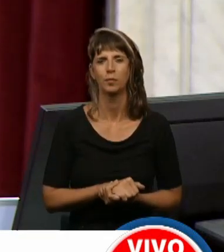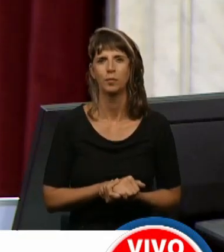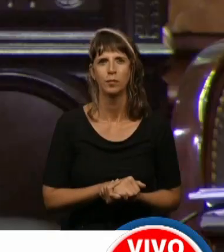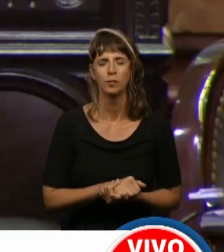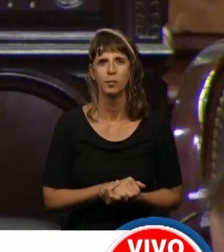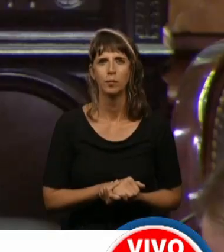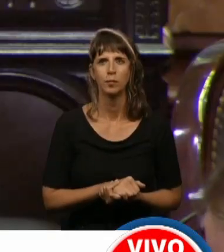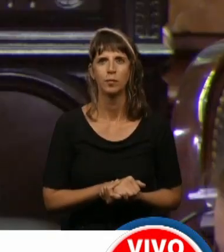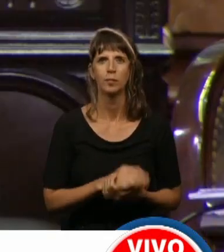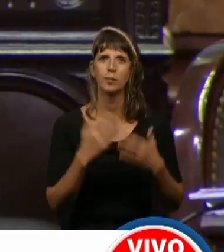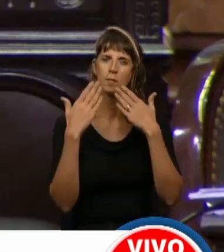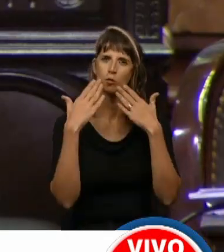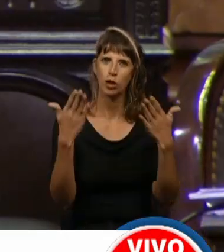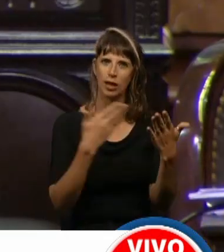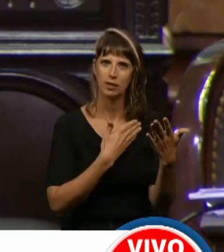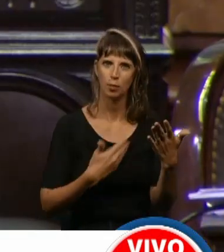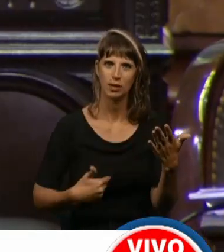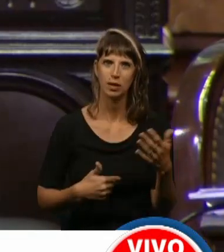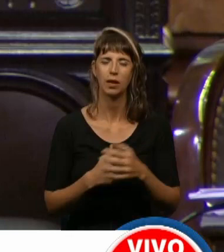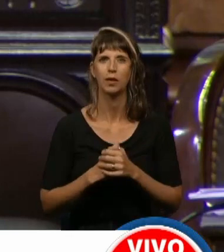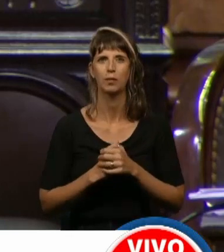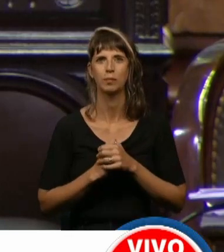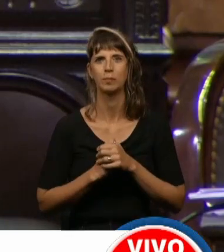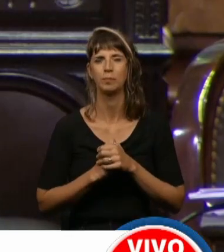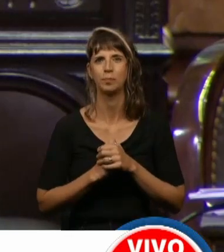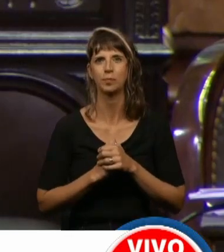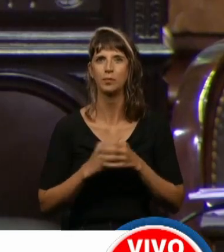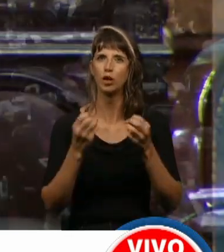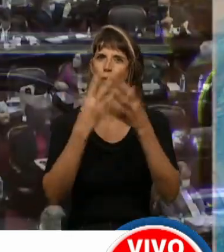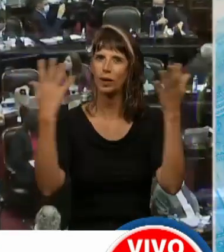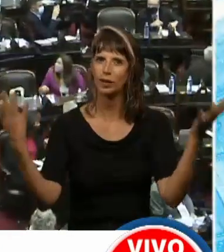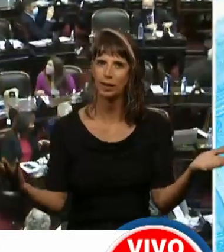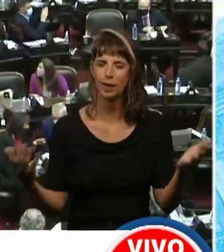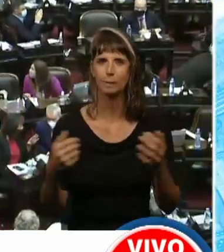Muchas gracias, señor Presidente. Buen día.